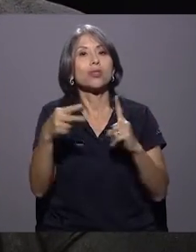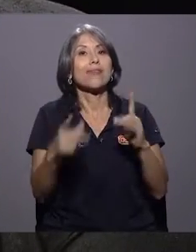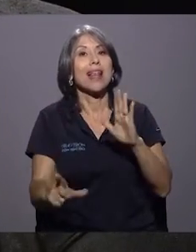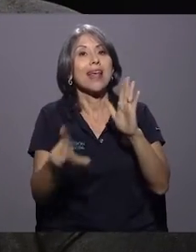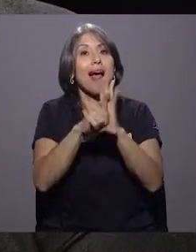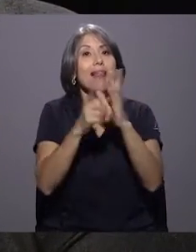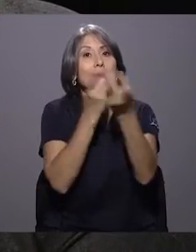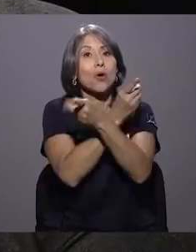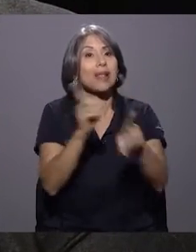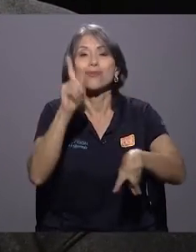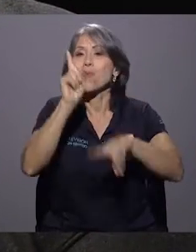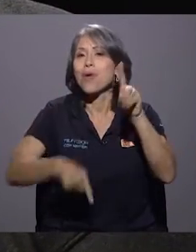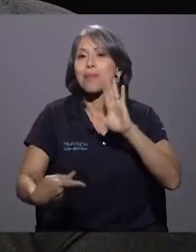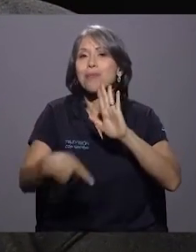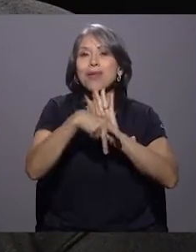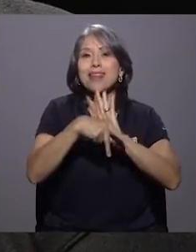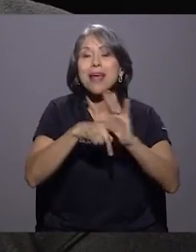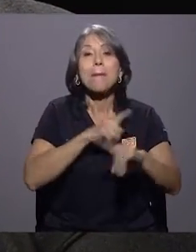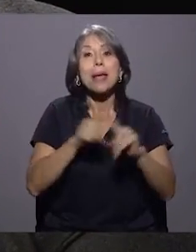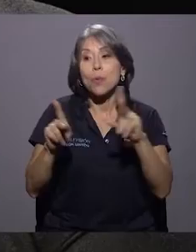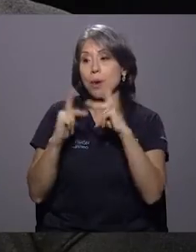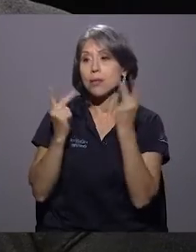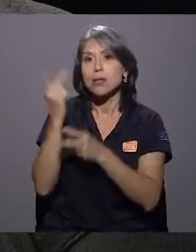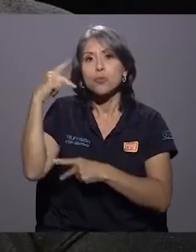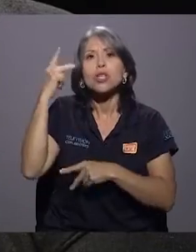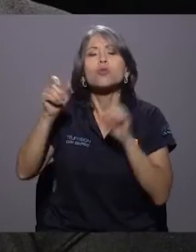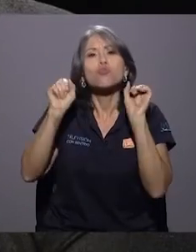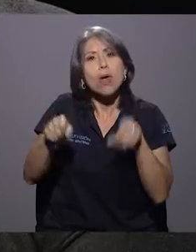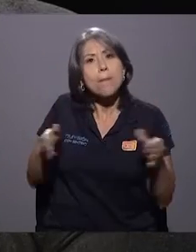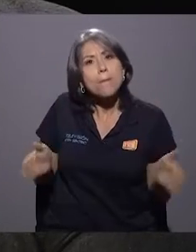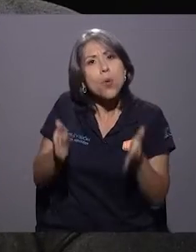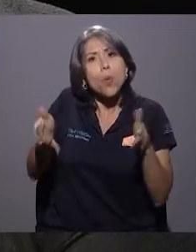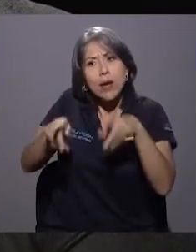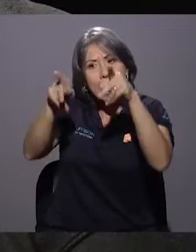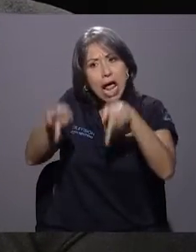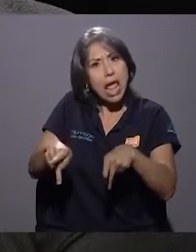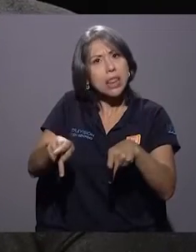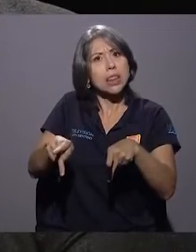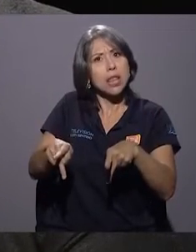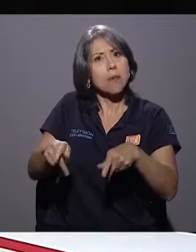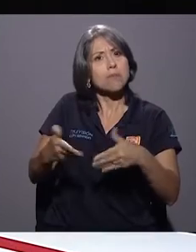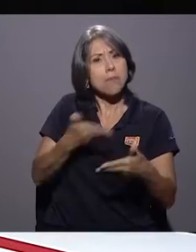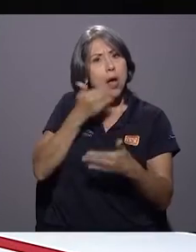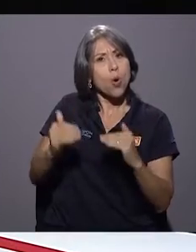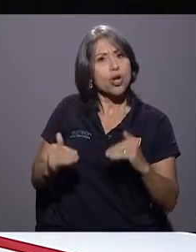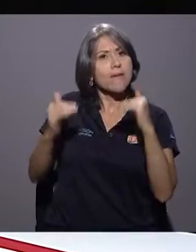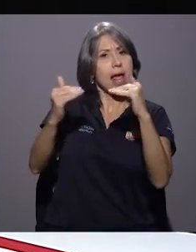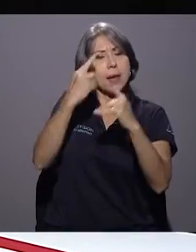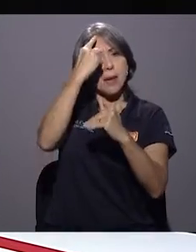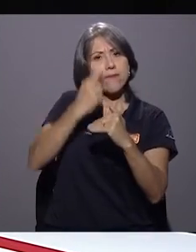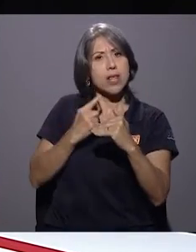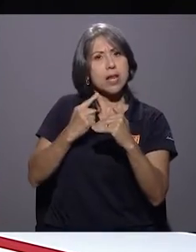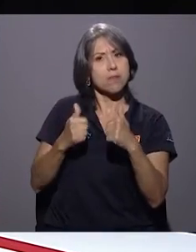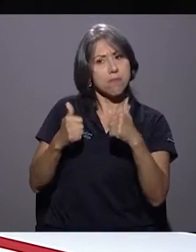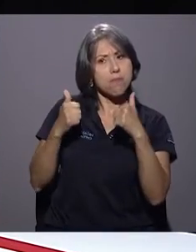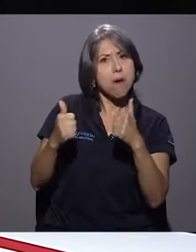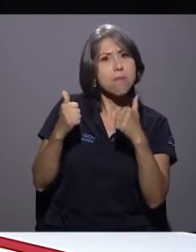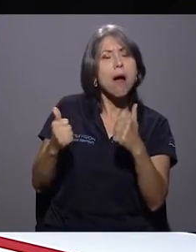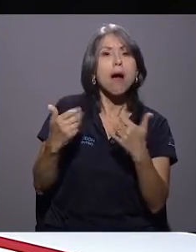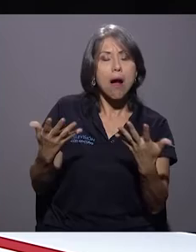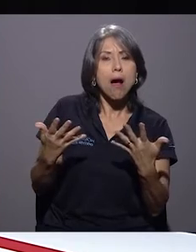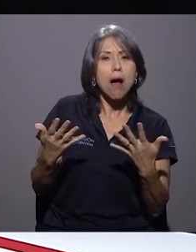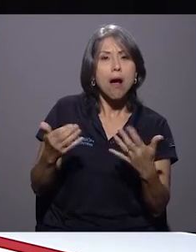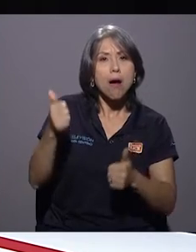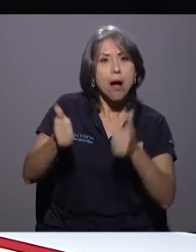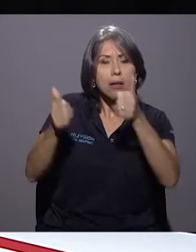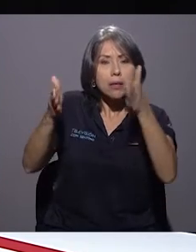prohibir, pero los partidos políticos sí pueden promover candidaturas de gentes de mejor nivel, de mejor perfil. Valga llamar la atención que está haciendo usted a los partidos